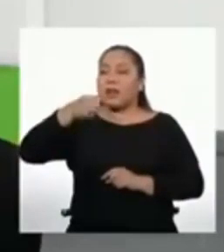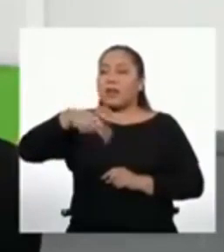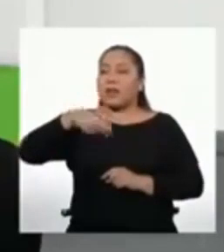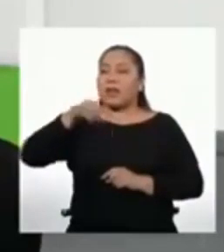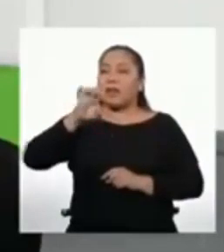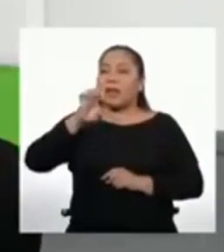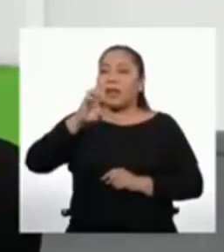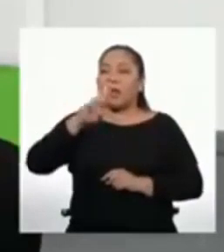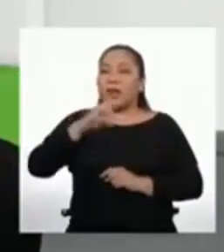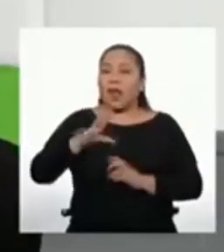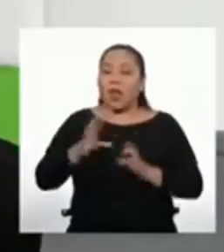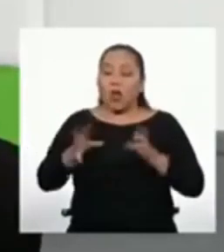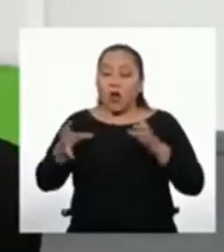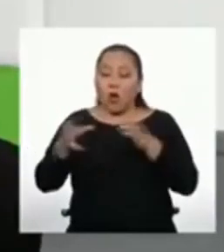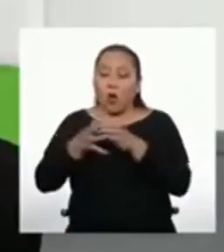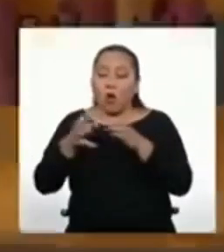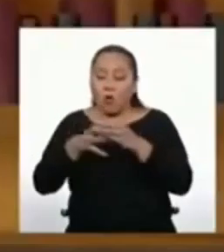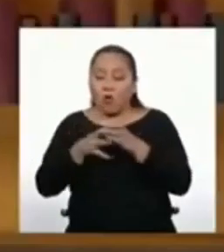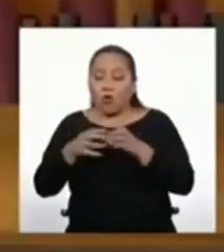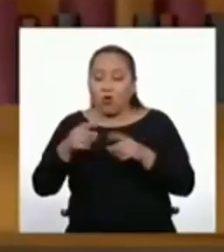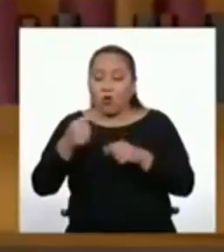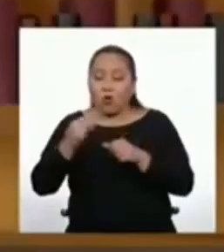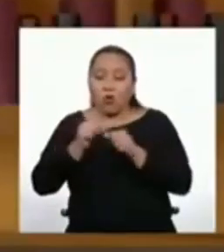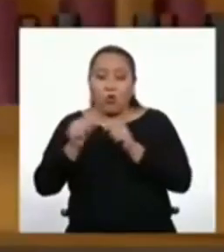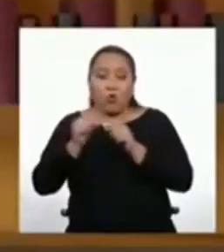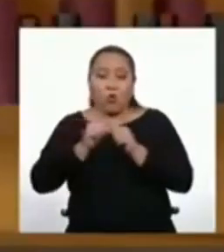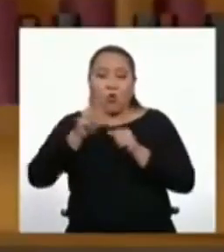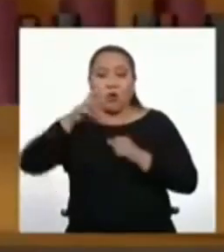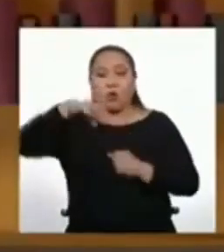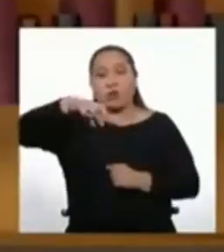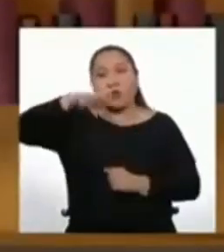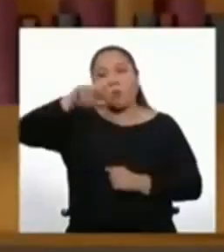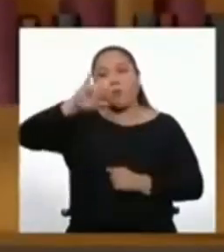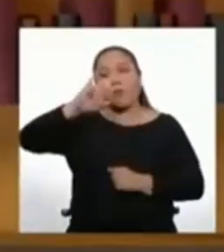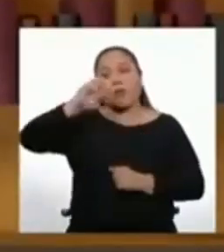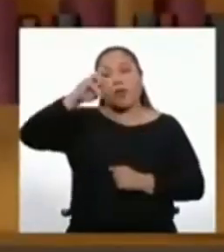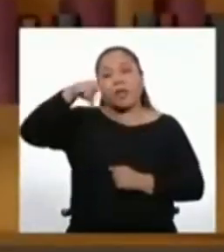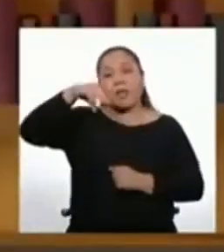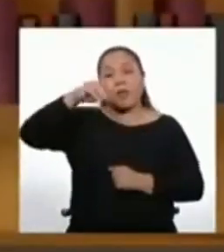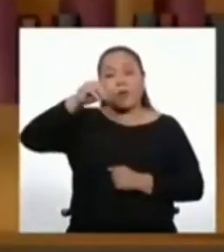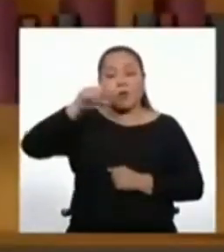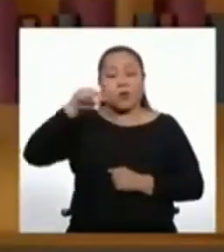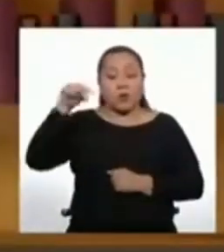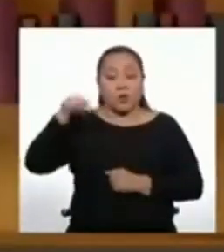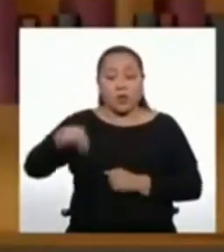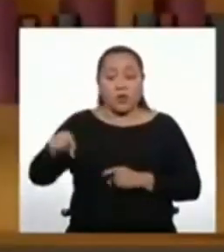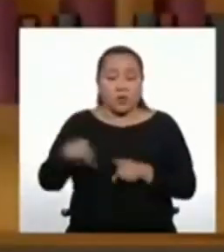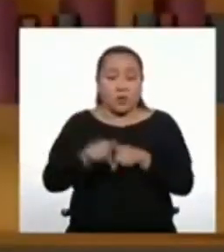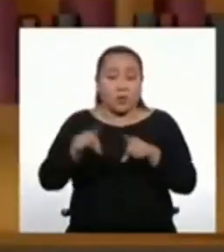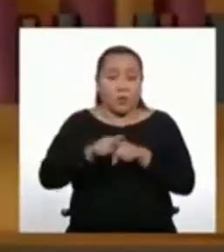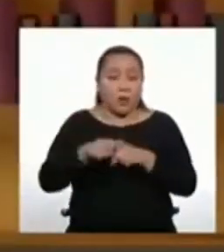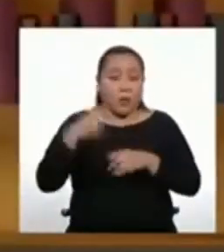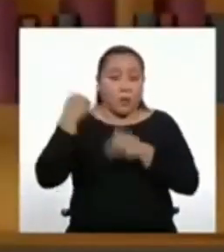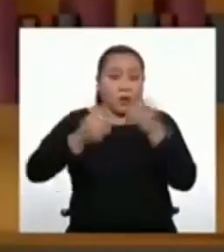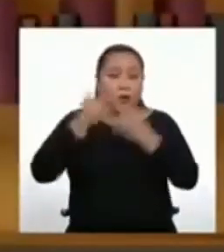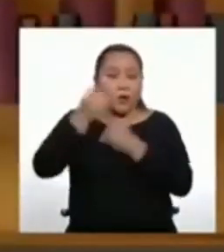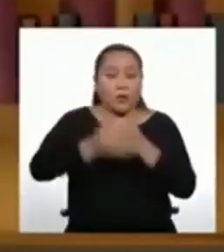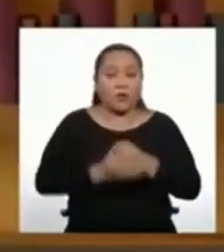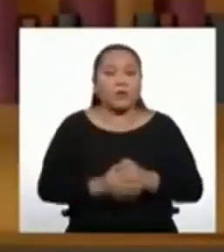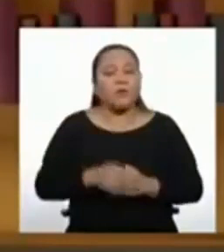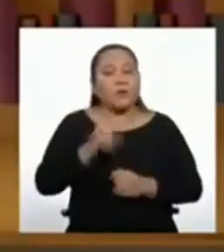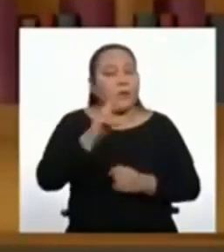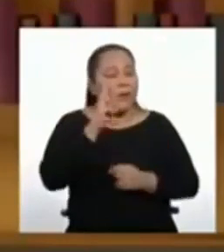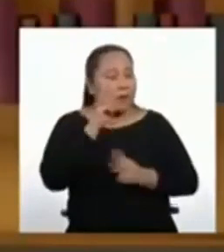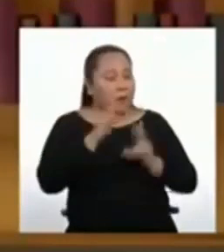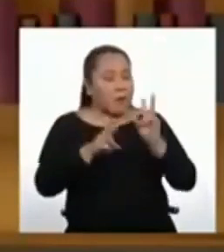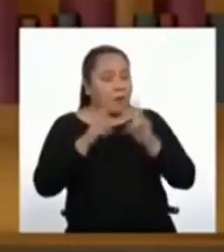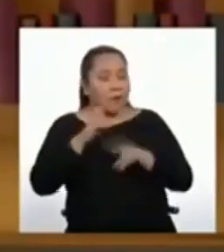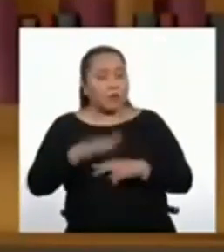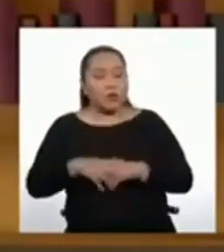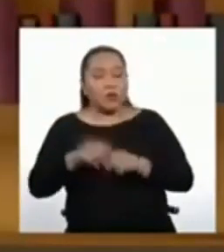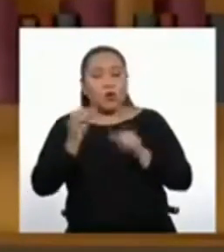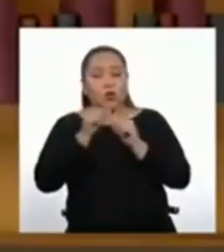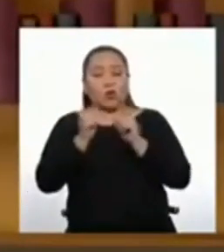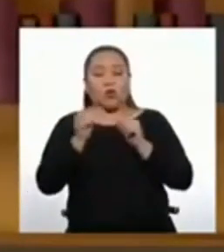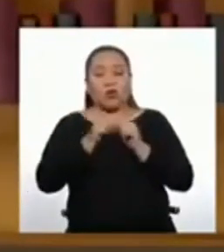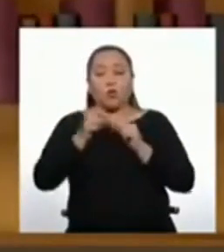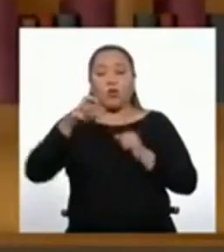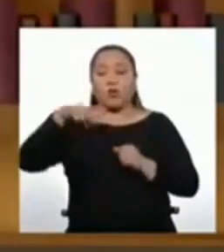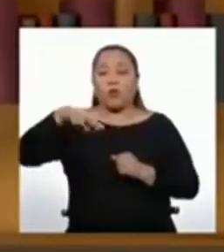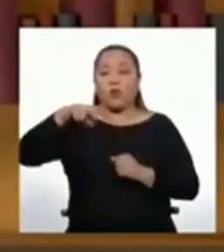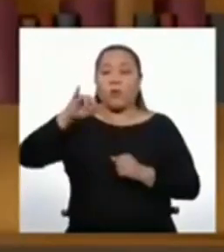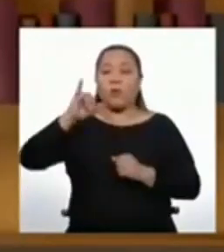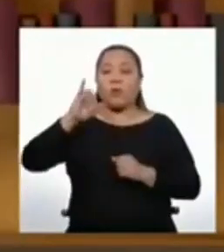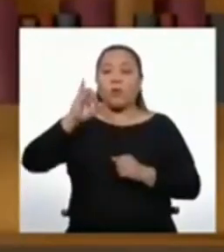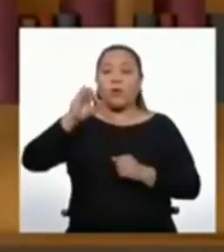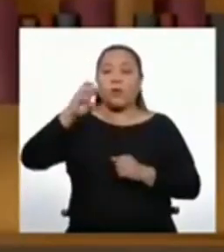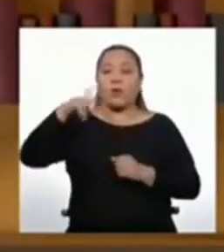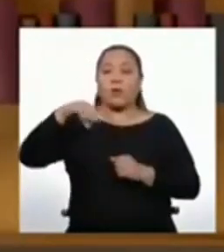forman una progresión aritmética? Empecemos definiendo a los números primos como aquellos que solo son divisibles entre sí